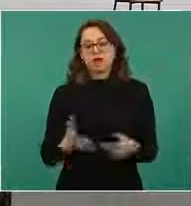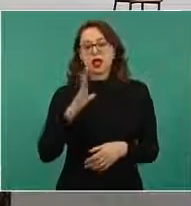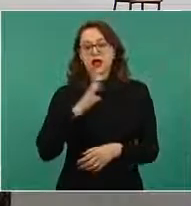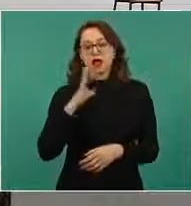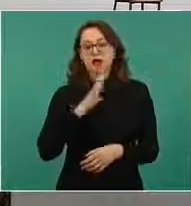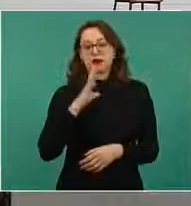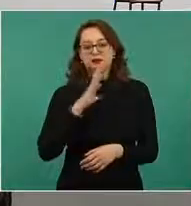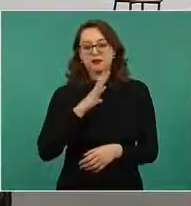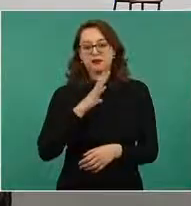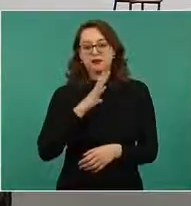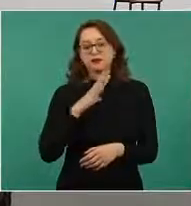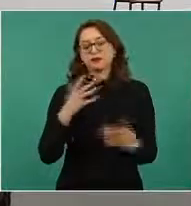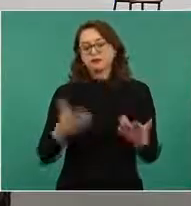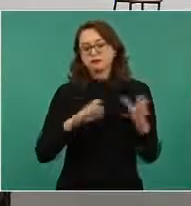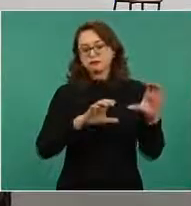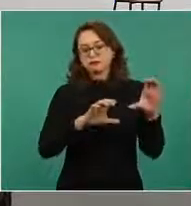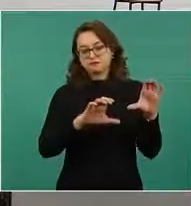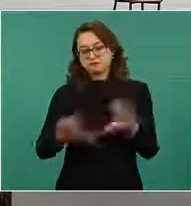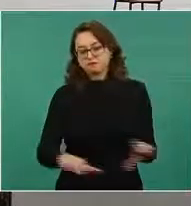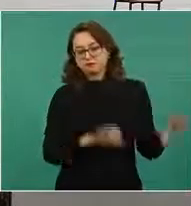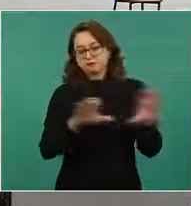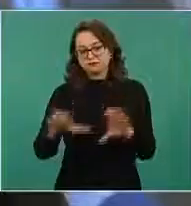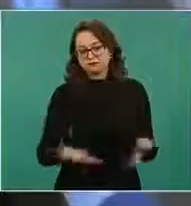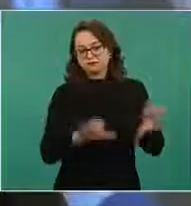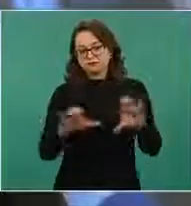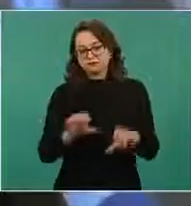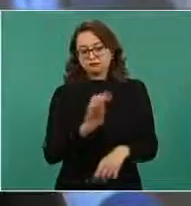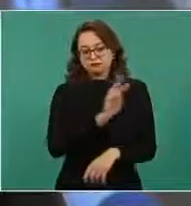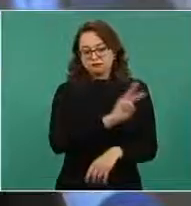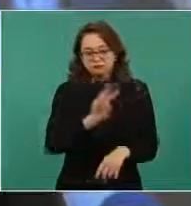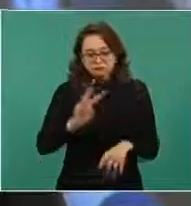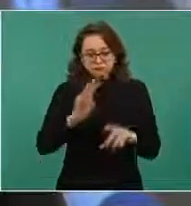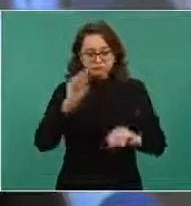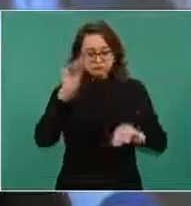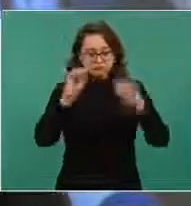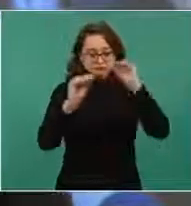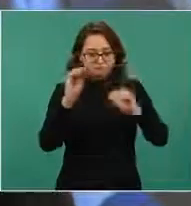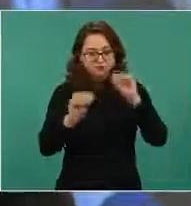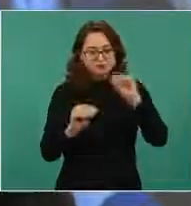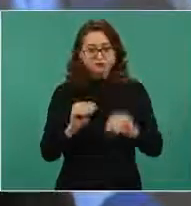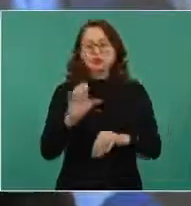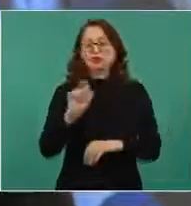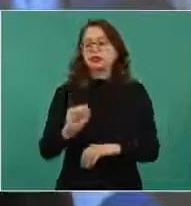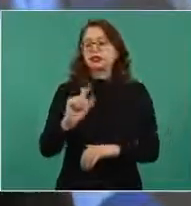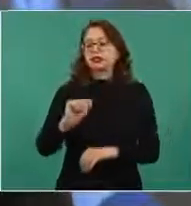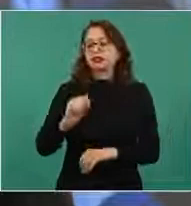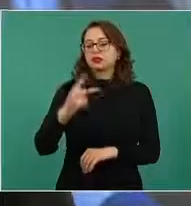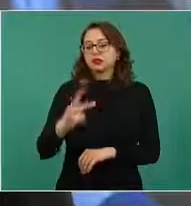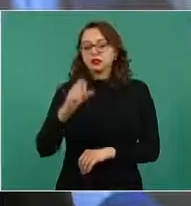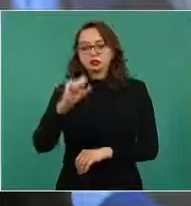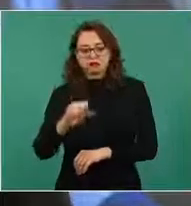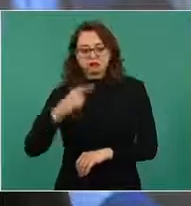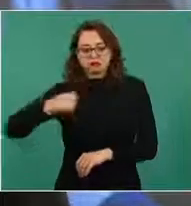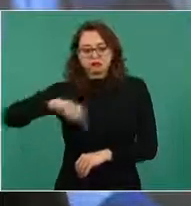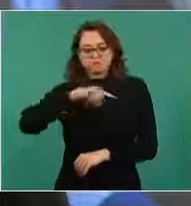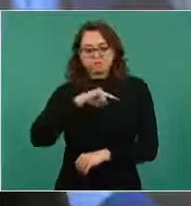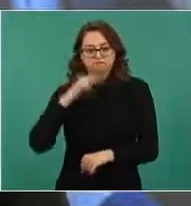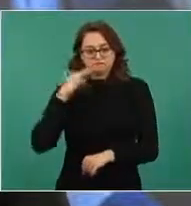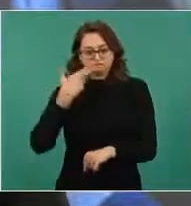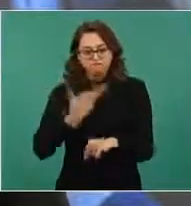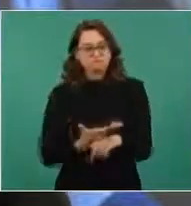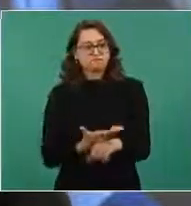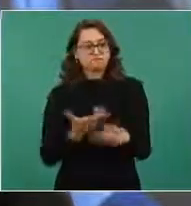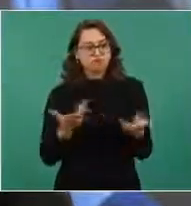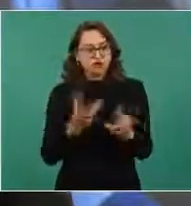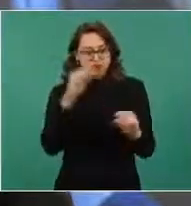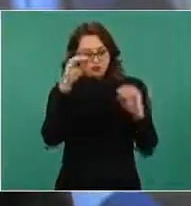de voto electrónico que fue desarrollada por la Secretaría del Trabajo y Previsión Social y que se va a